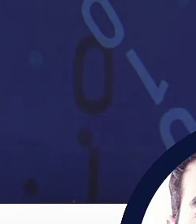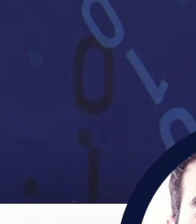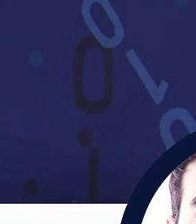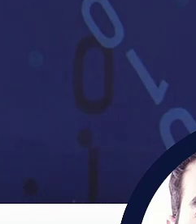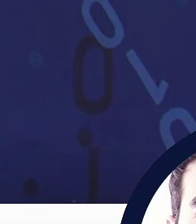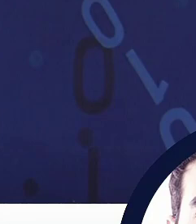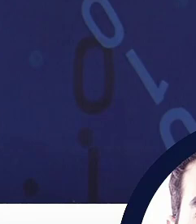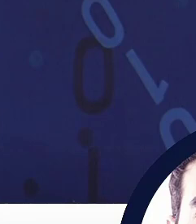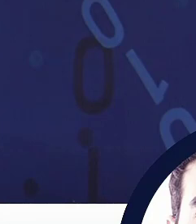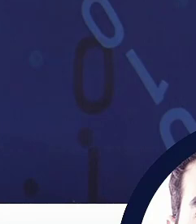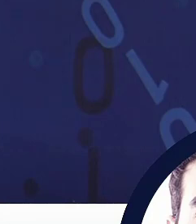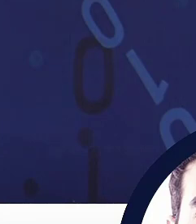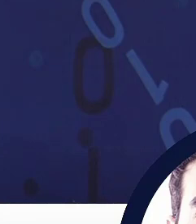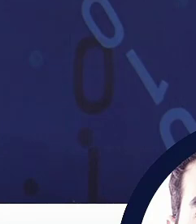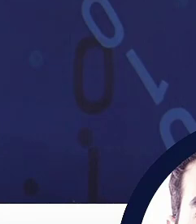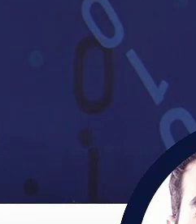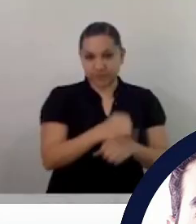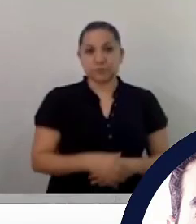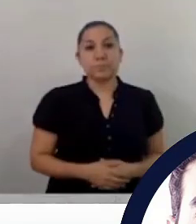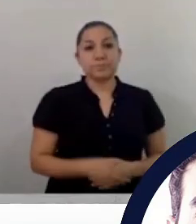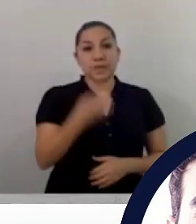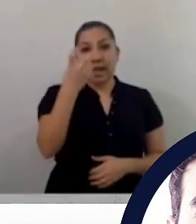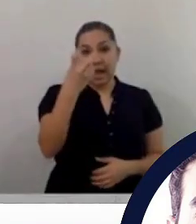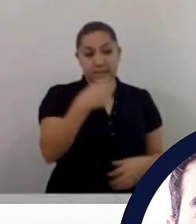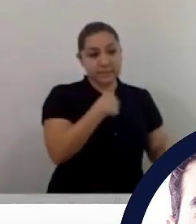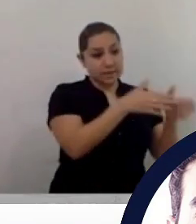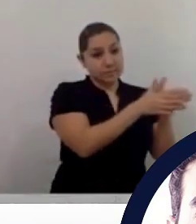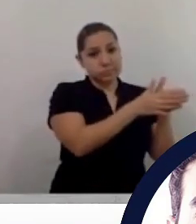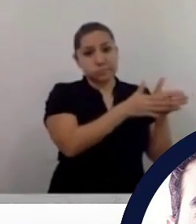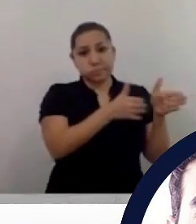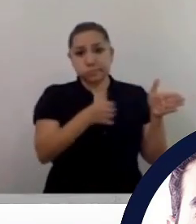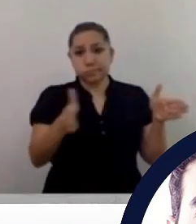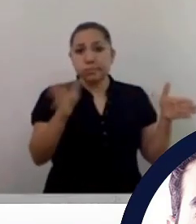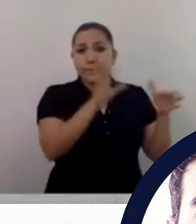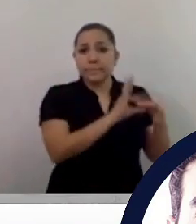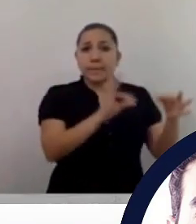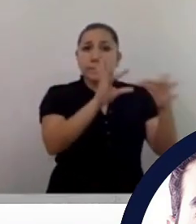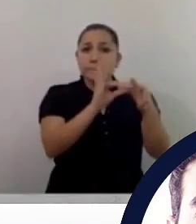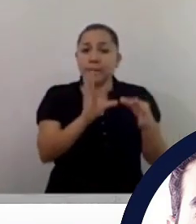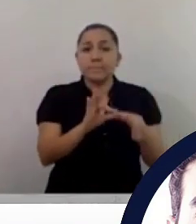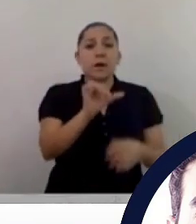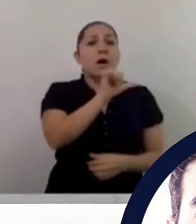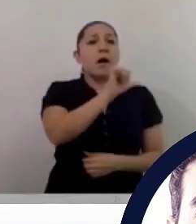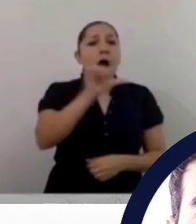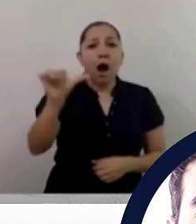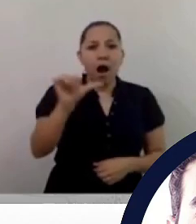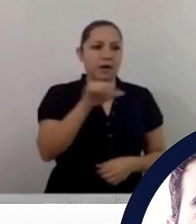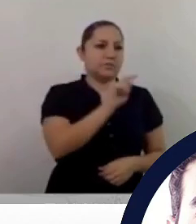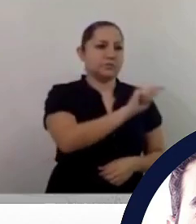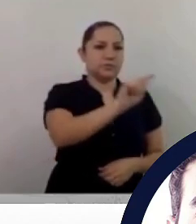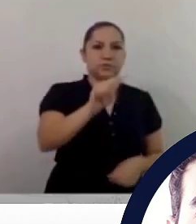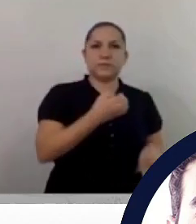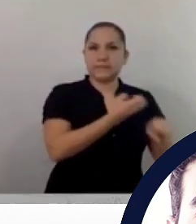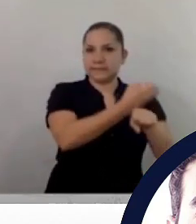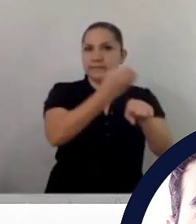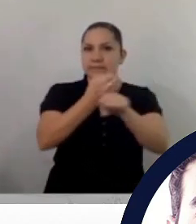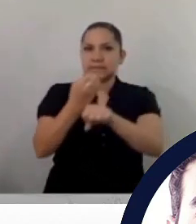estudio en nuestra página en imco.org.mx y en nuestras redes sociales. Ahí pueden encontrar las fichas